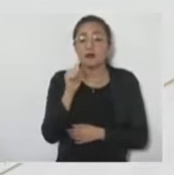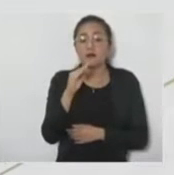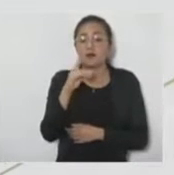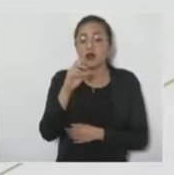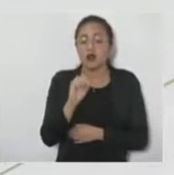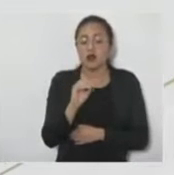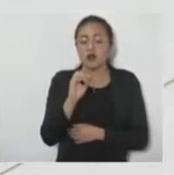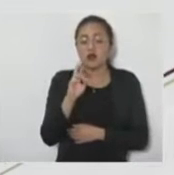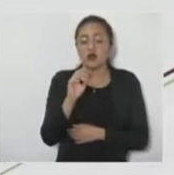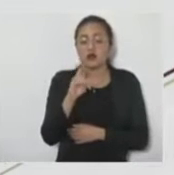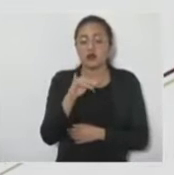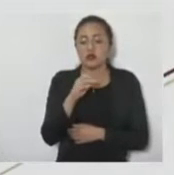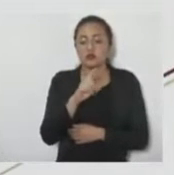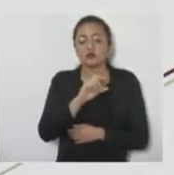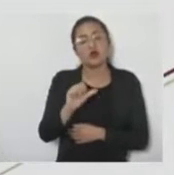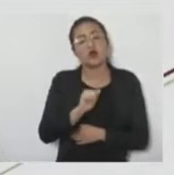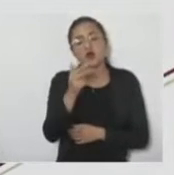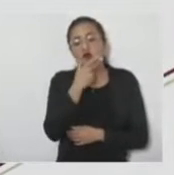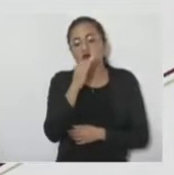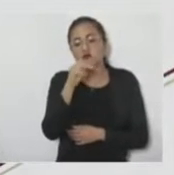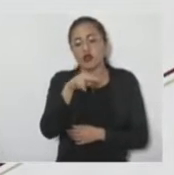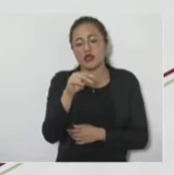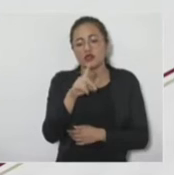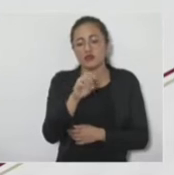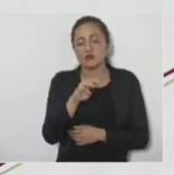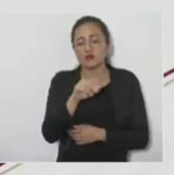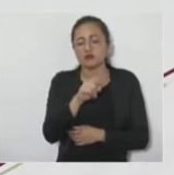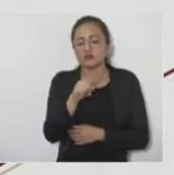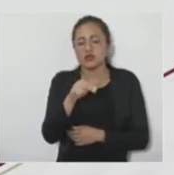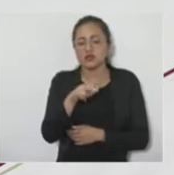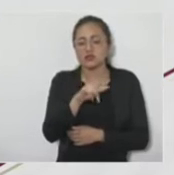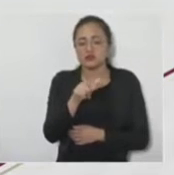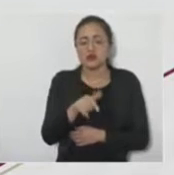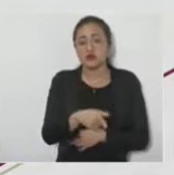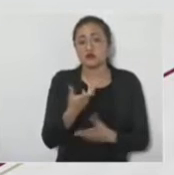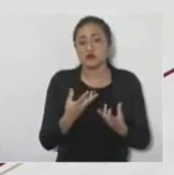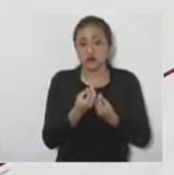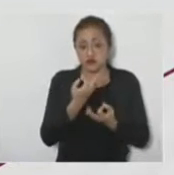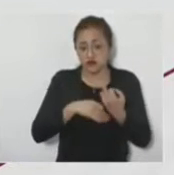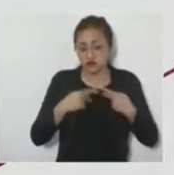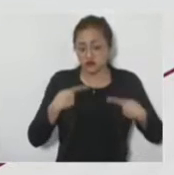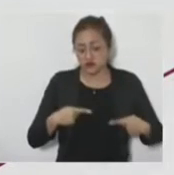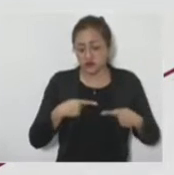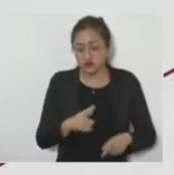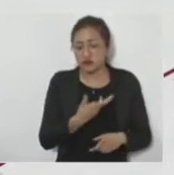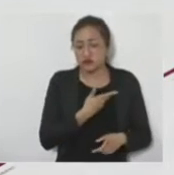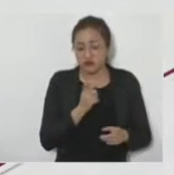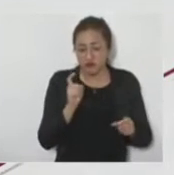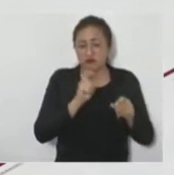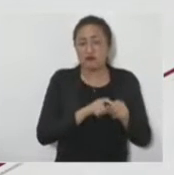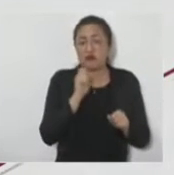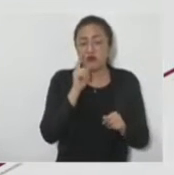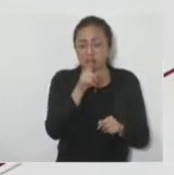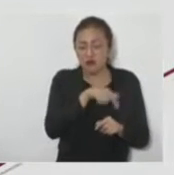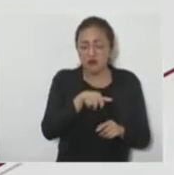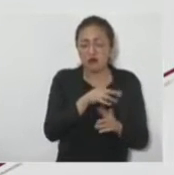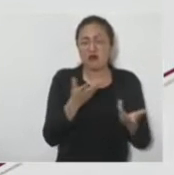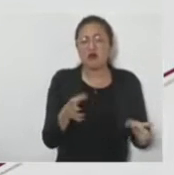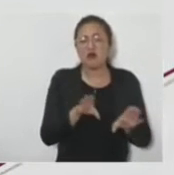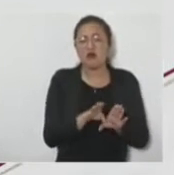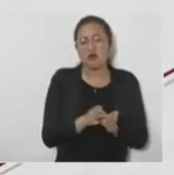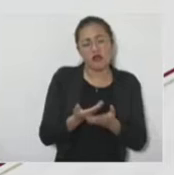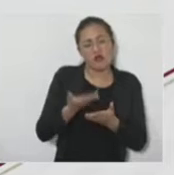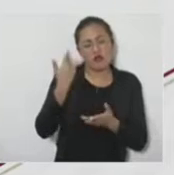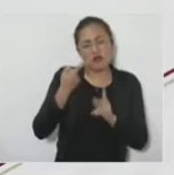y Fernando Manzanilla Preto. La pregunta concreta, gobernador, es saber si estos personajes son los que estarían integrando